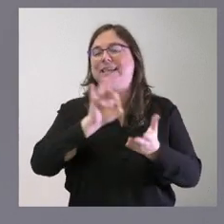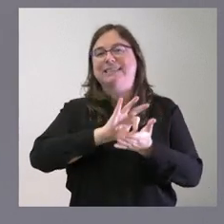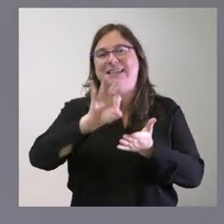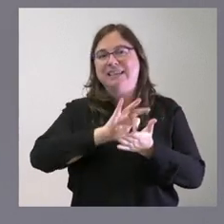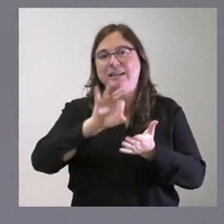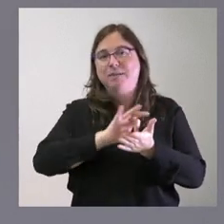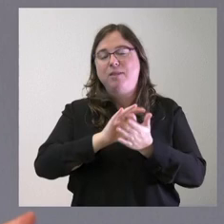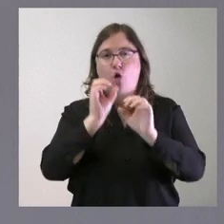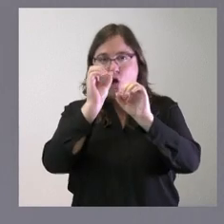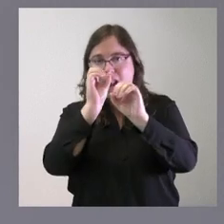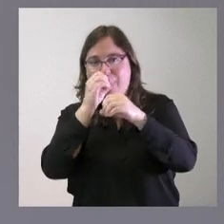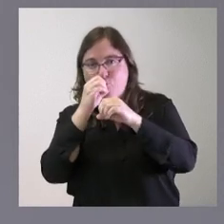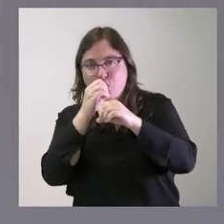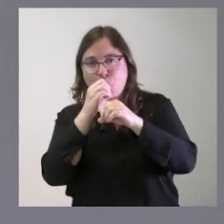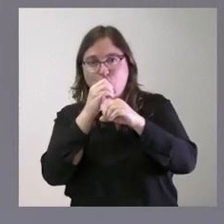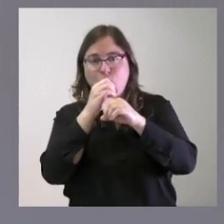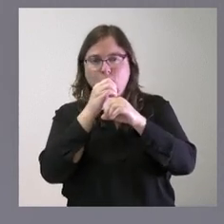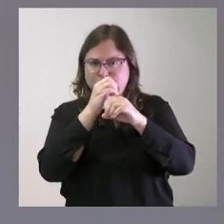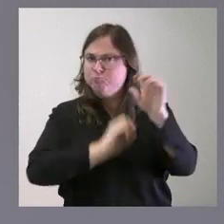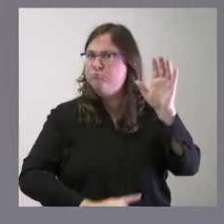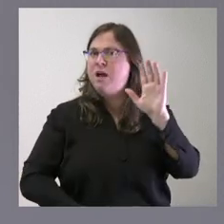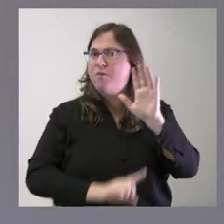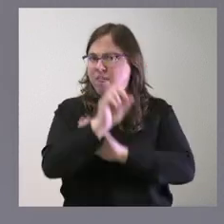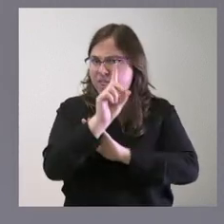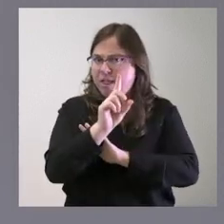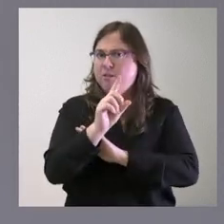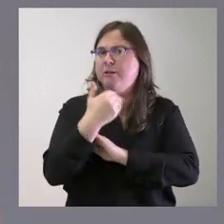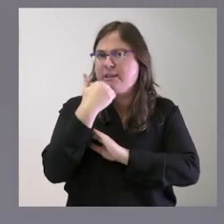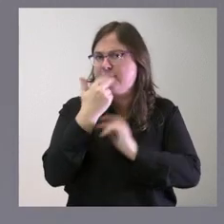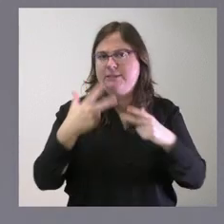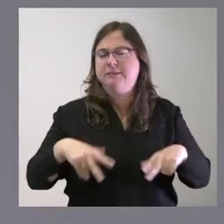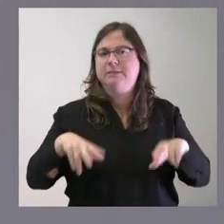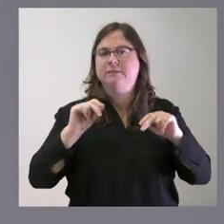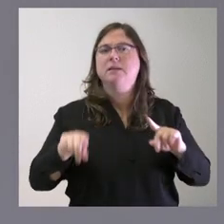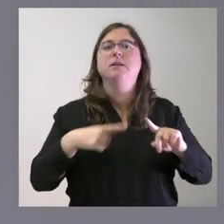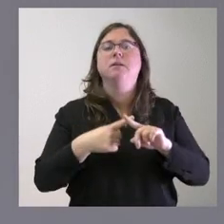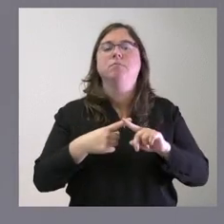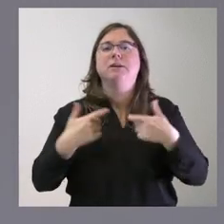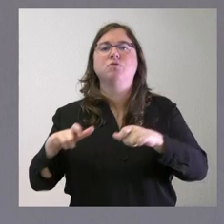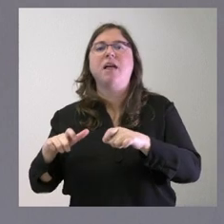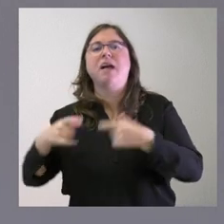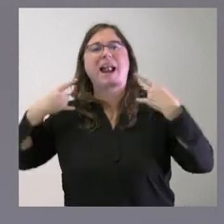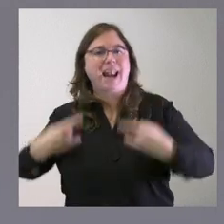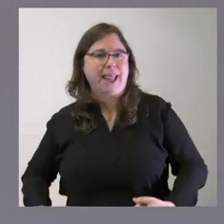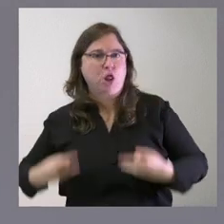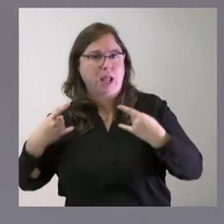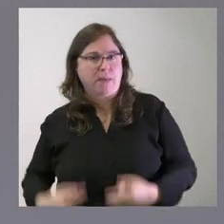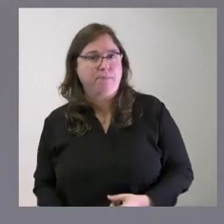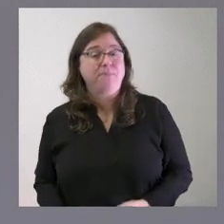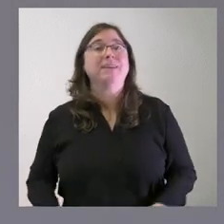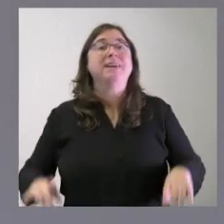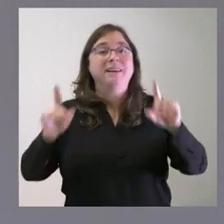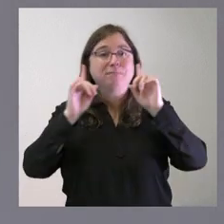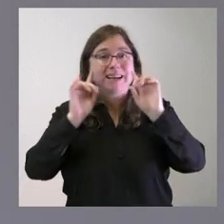de laboratorio que está muy avanzado y prácticamente terminado y está la unidad de radioterapia y en el caso concreto